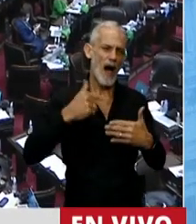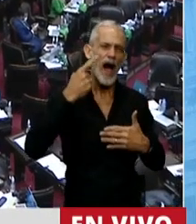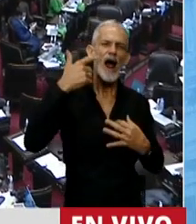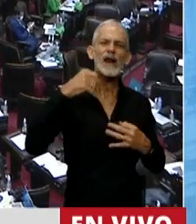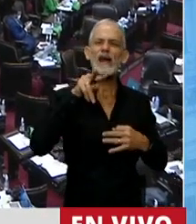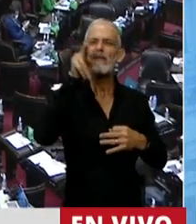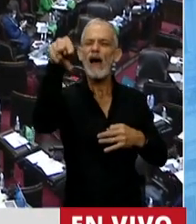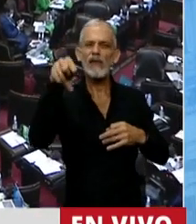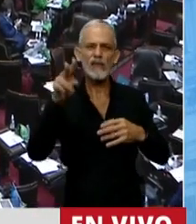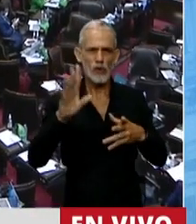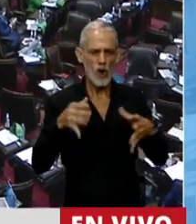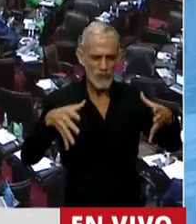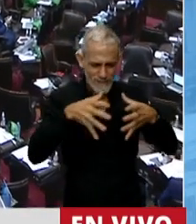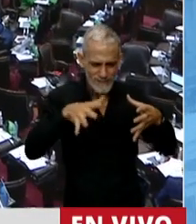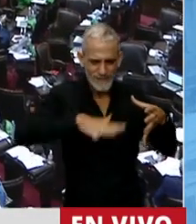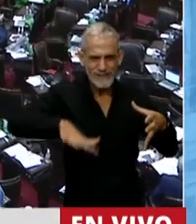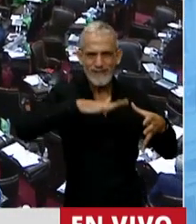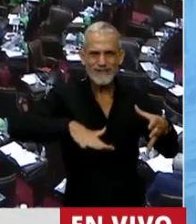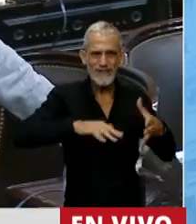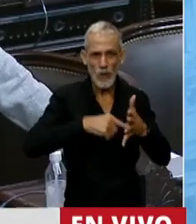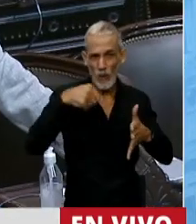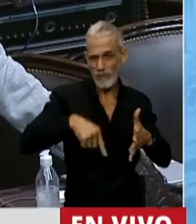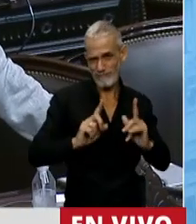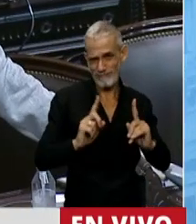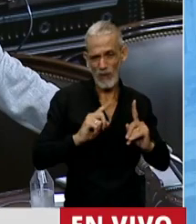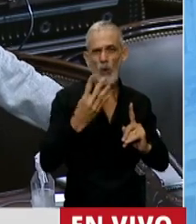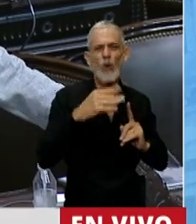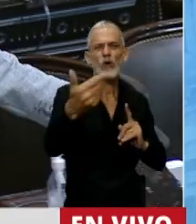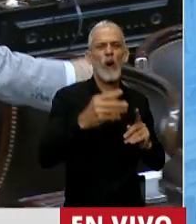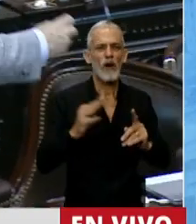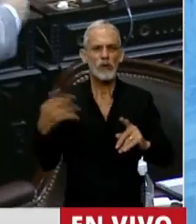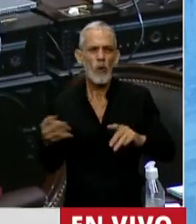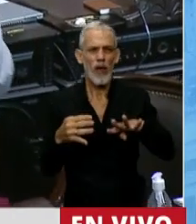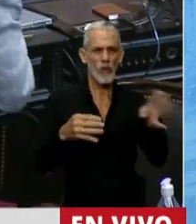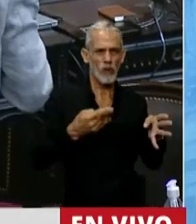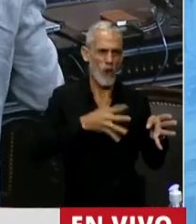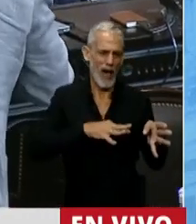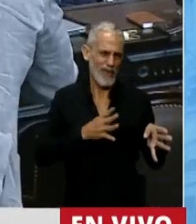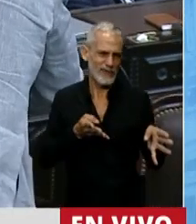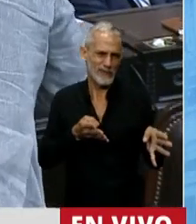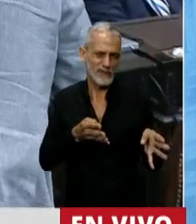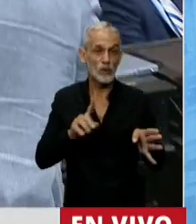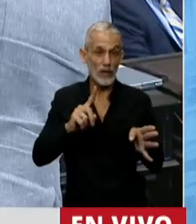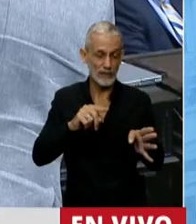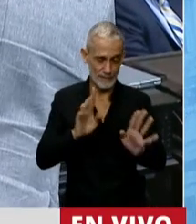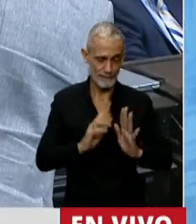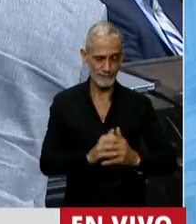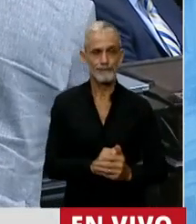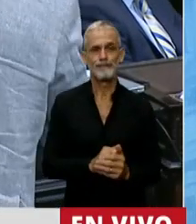conjunto, no en un microclima, que es el microclima que se está viviendo hoy cuatro cuadras alrededor del Congreso. Para terminar,